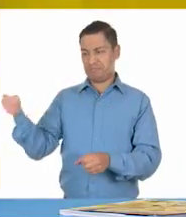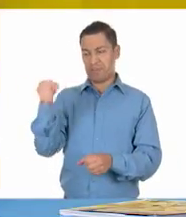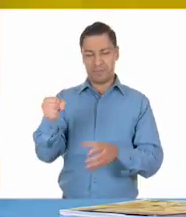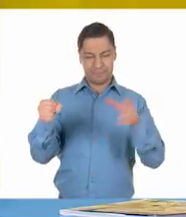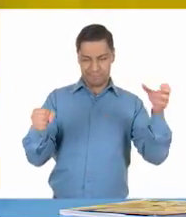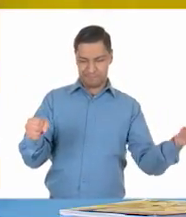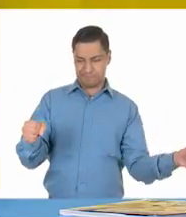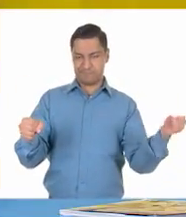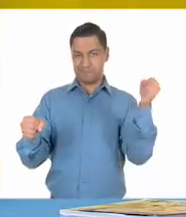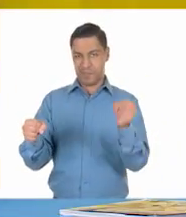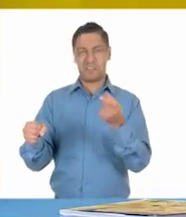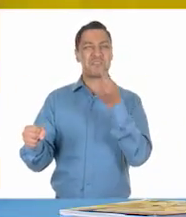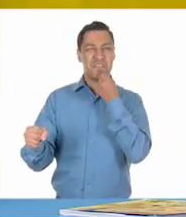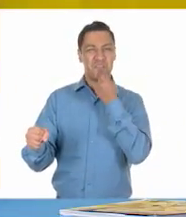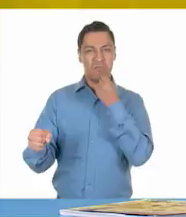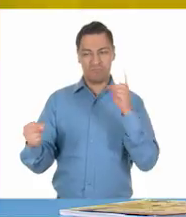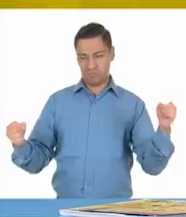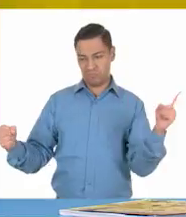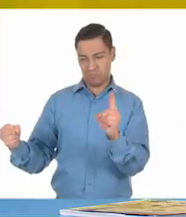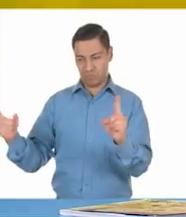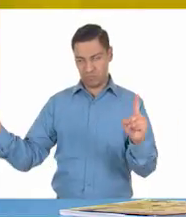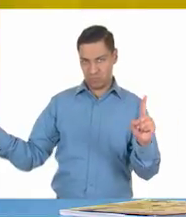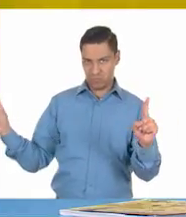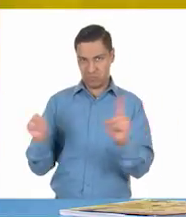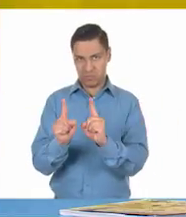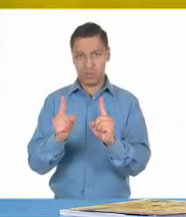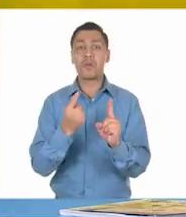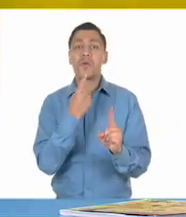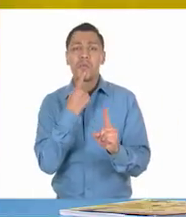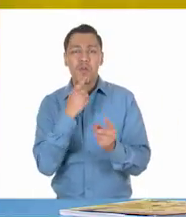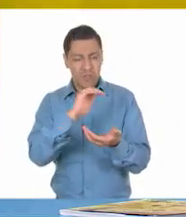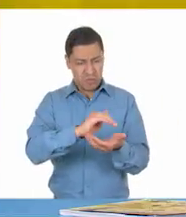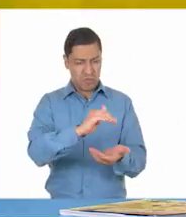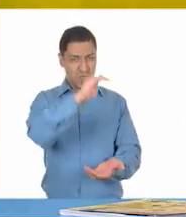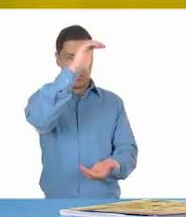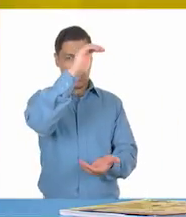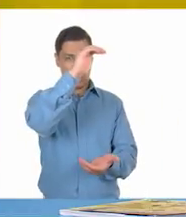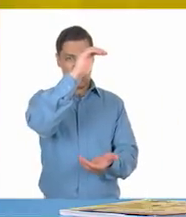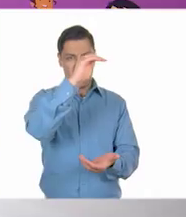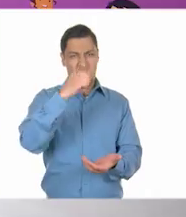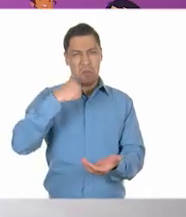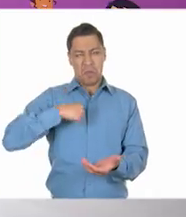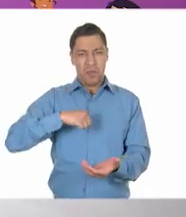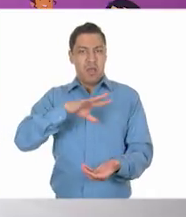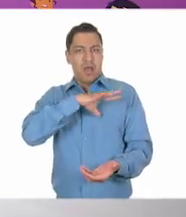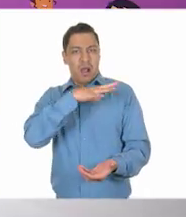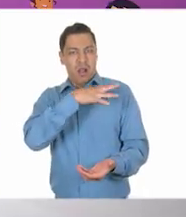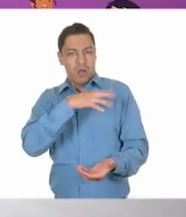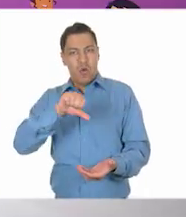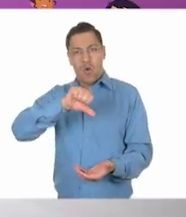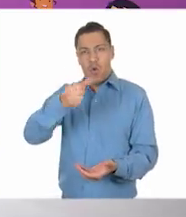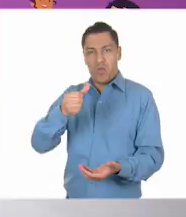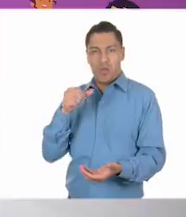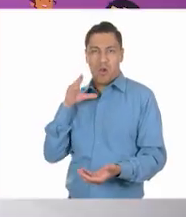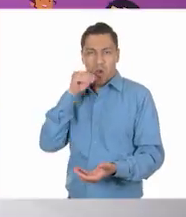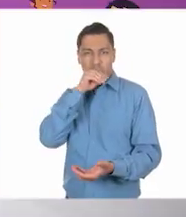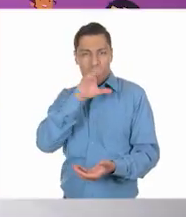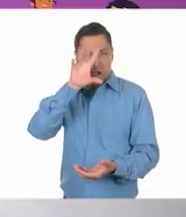niñas y niños a elegir entre un muñeco con aspecto caucásico, blanco y otro de aspecto